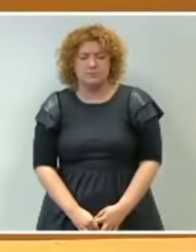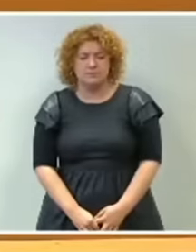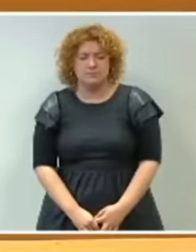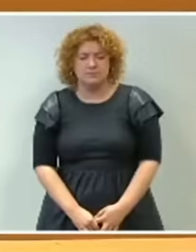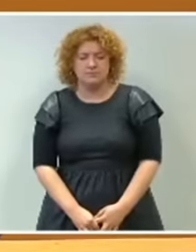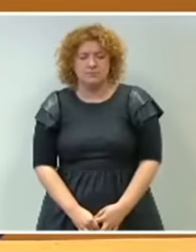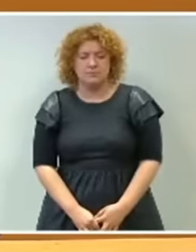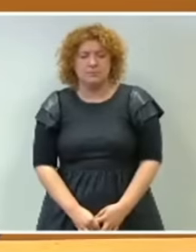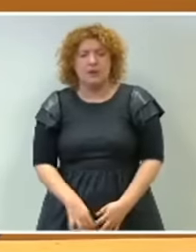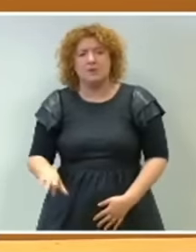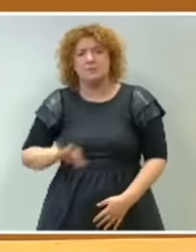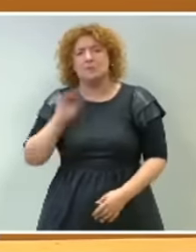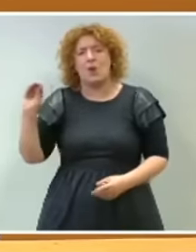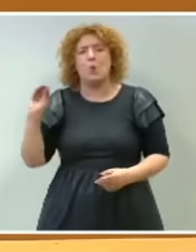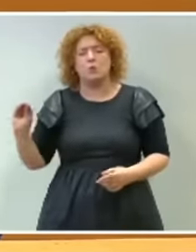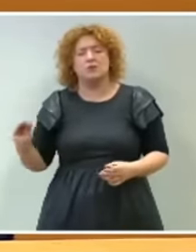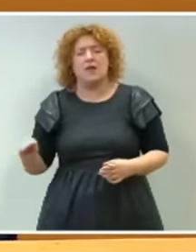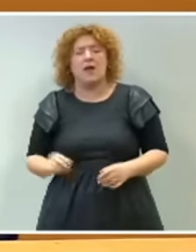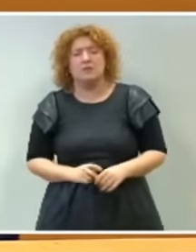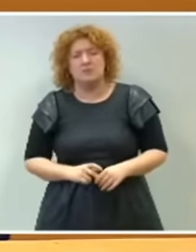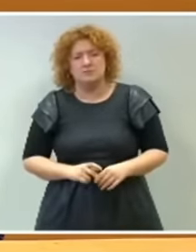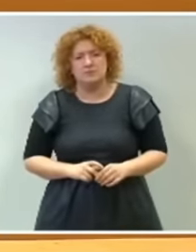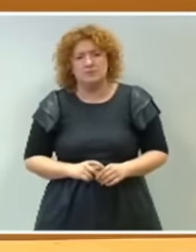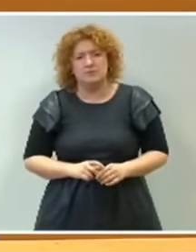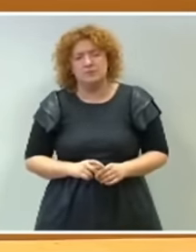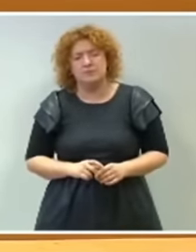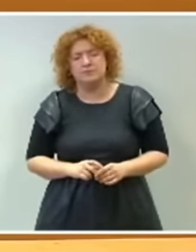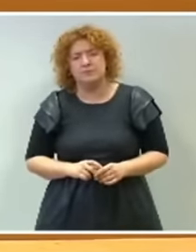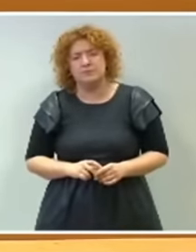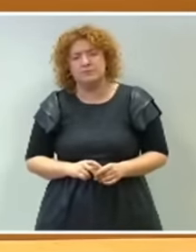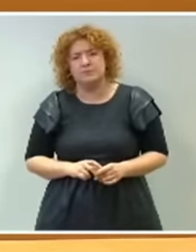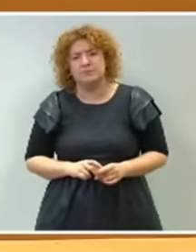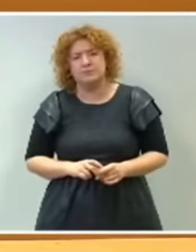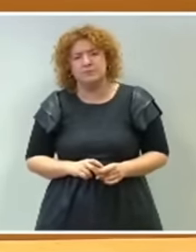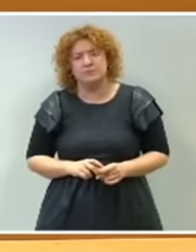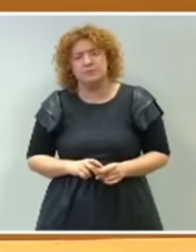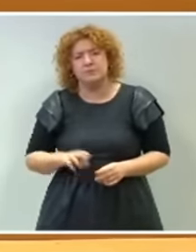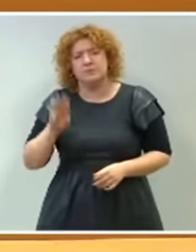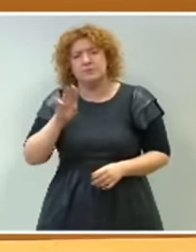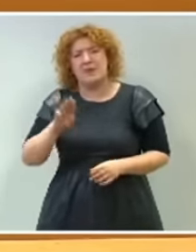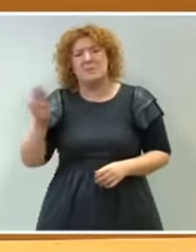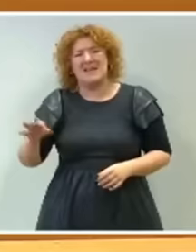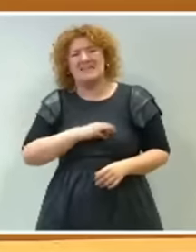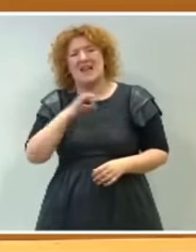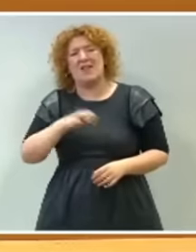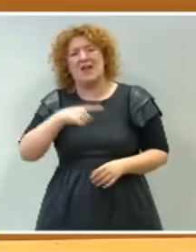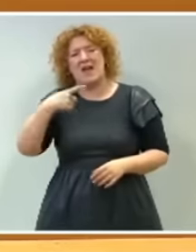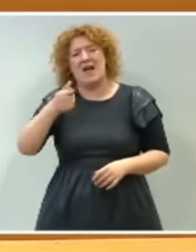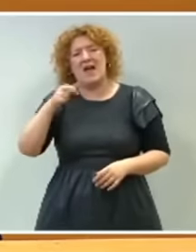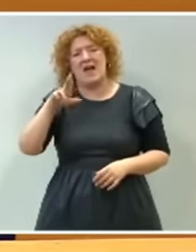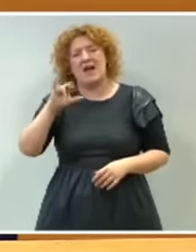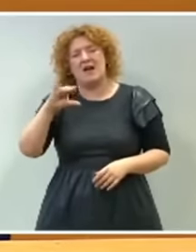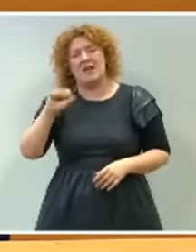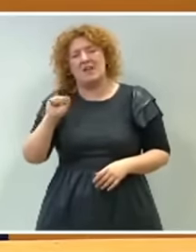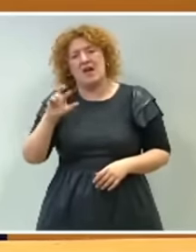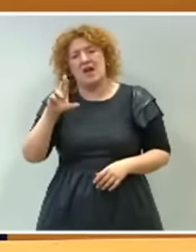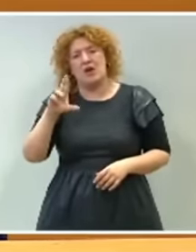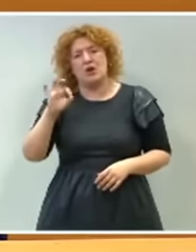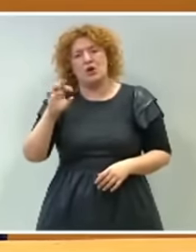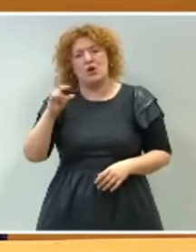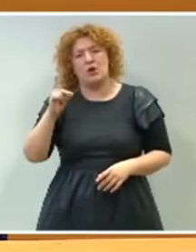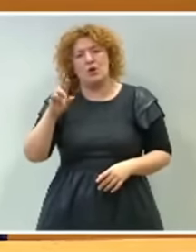Responde formular la siguiente pregunta a la portavoz del Grupo Parlamentario Popular, la senadora García Rodríguez. Tiene la palabra, señoría.